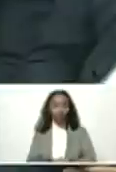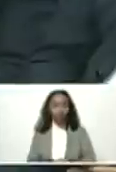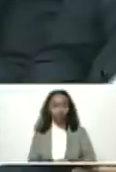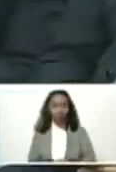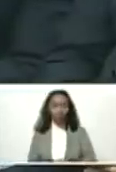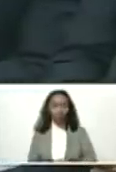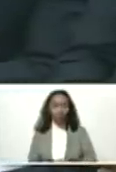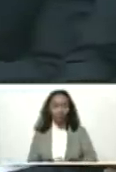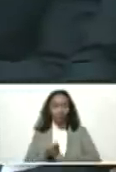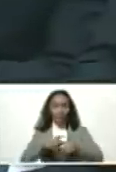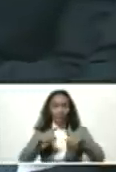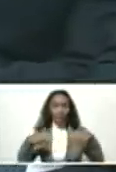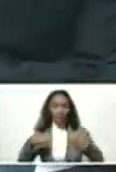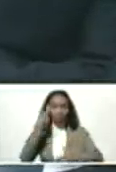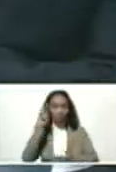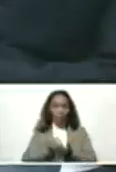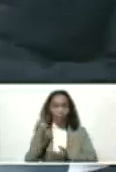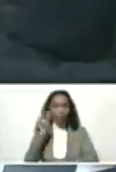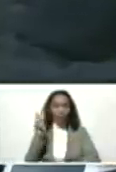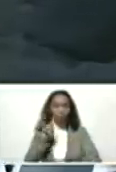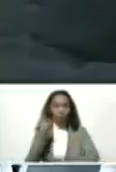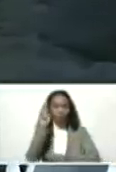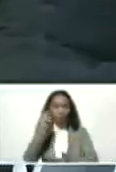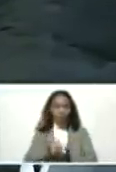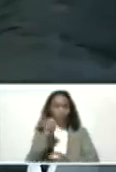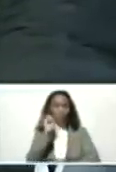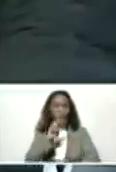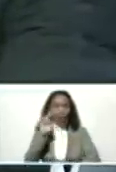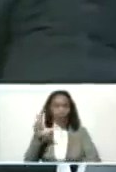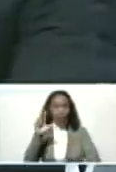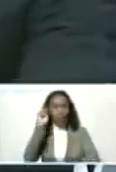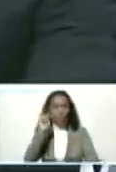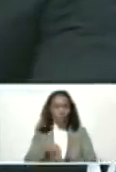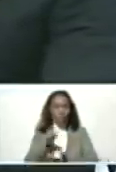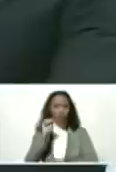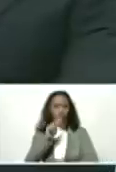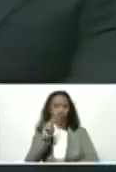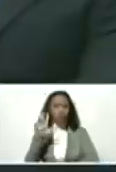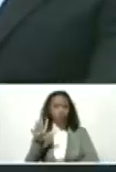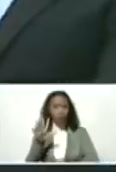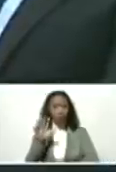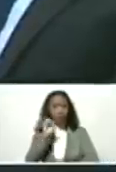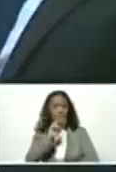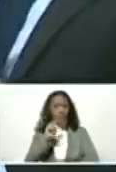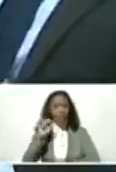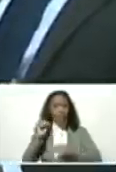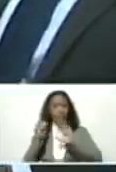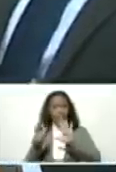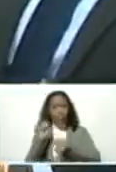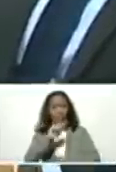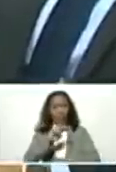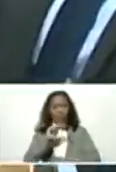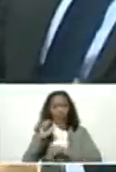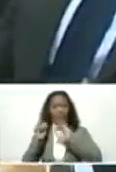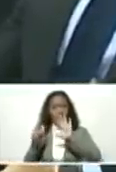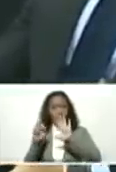Crecimiento 2022, 2023, 2024, 2025, 26, 27, 28.